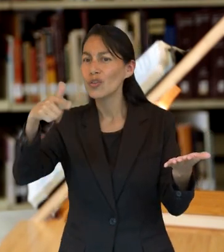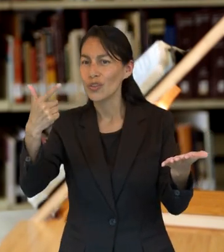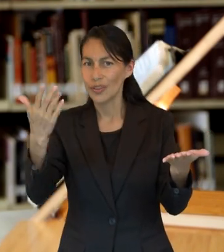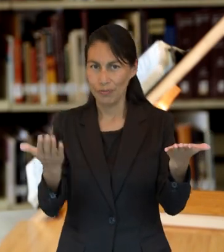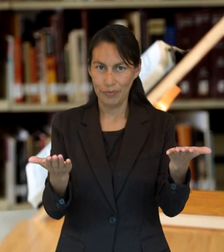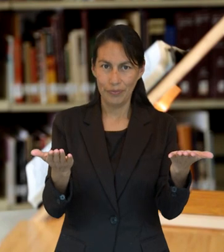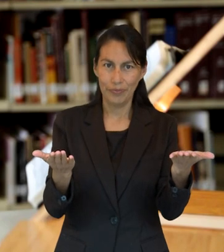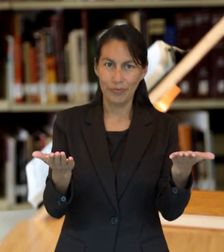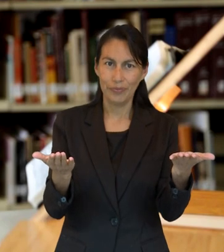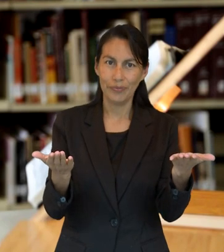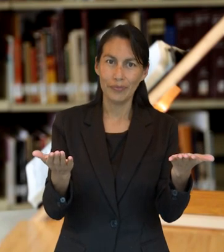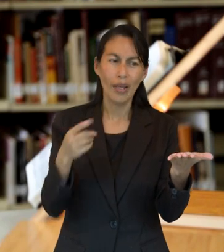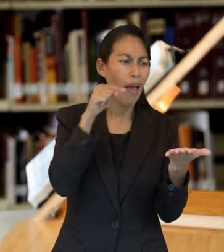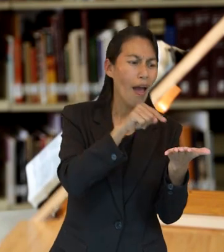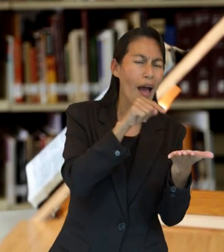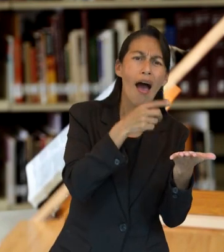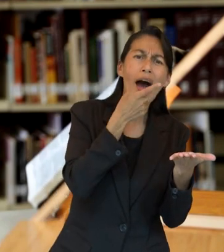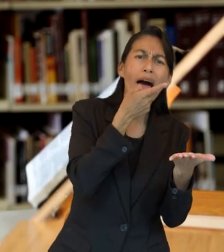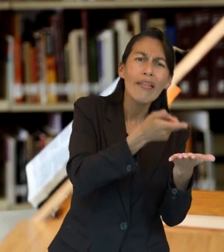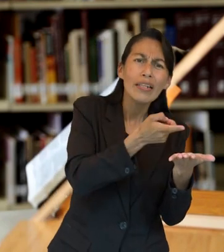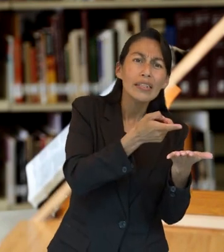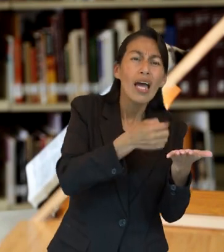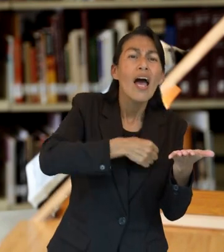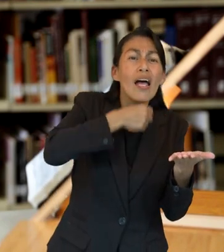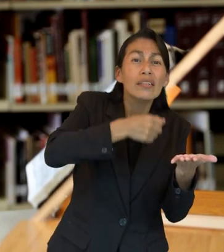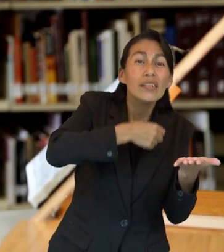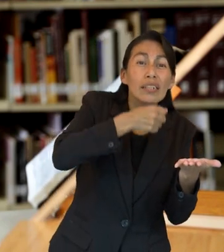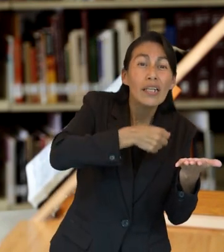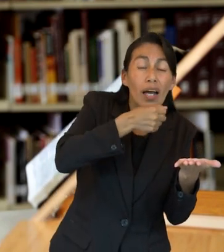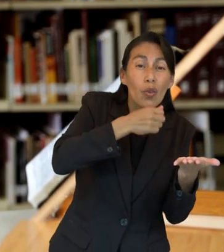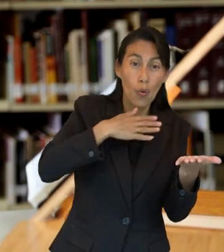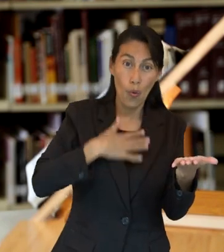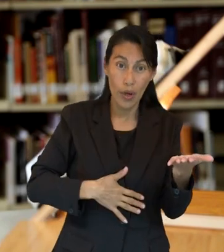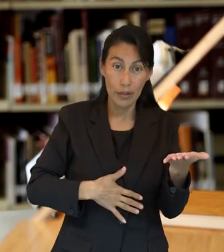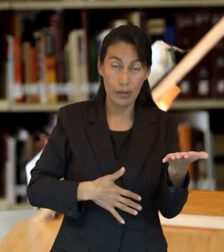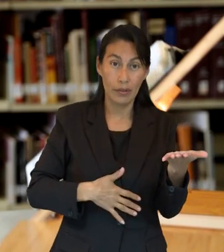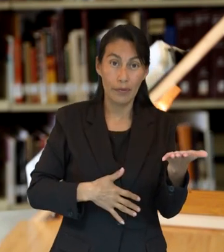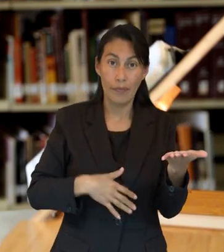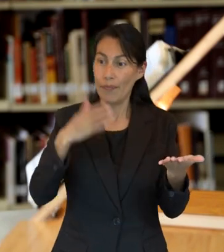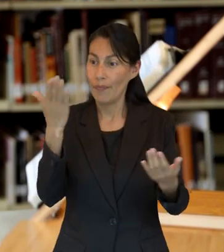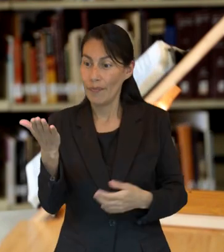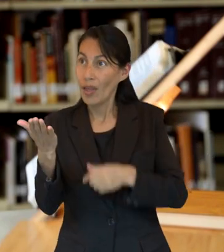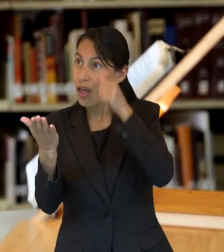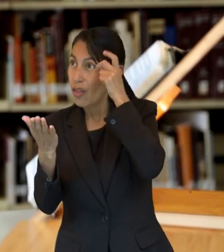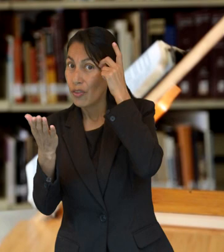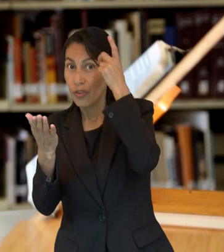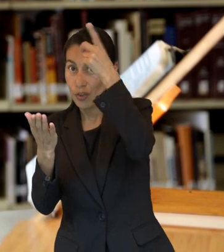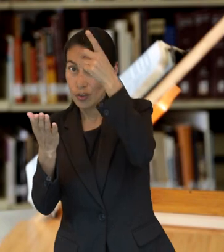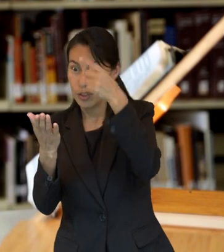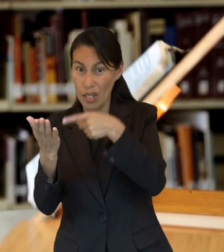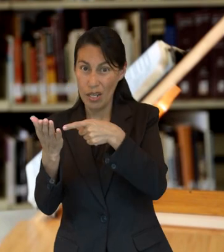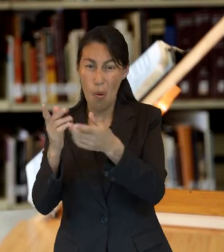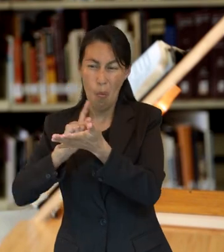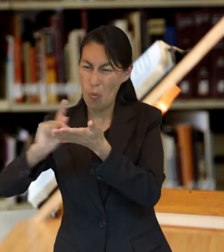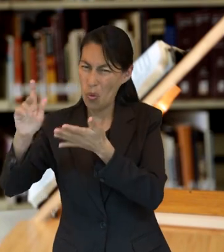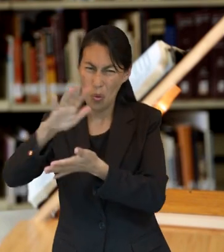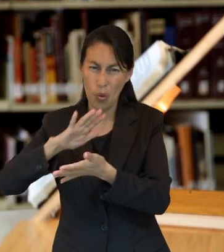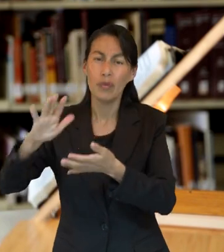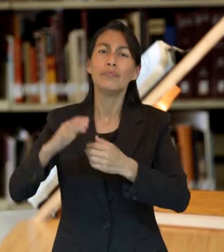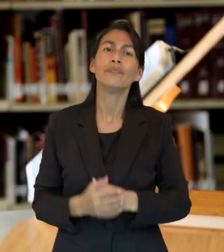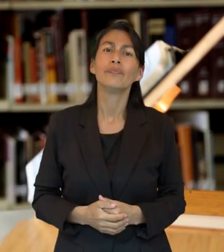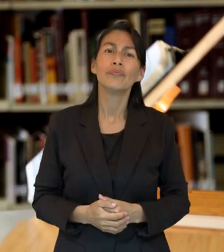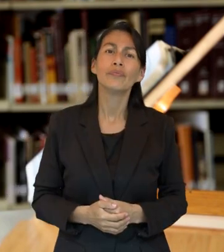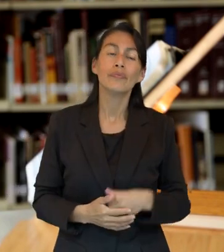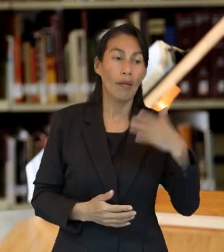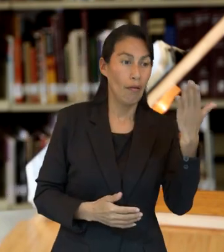12. En Daniel 7 aparece el juez su anciano de días. En Hebreos 12 aparece Dios el juez de todos.